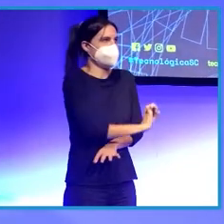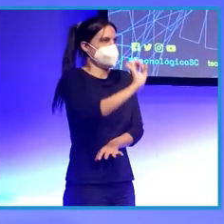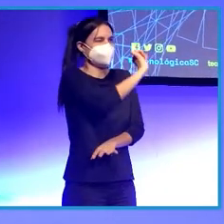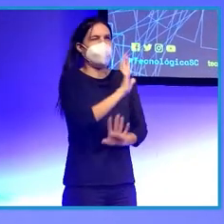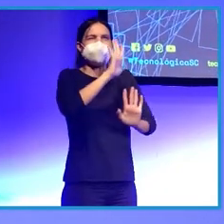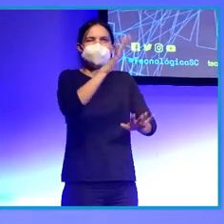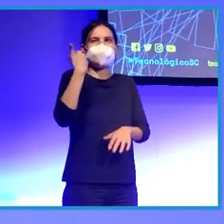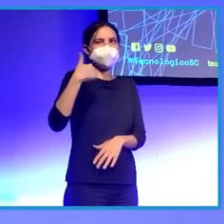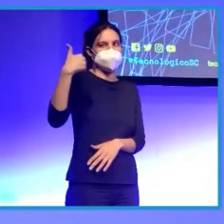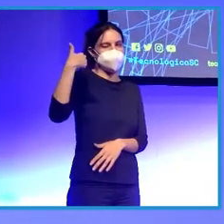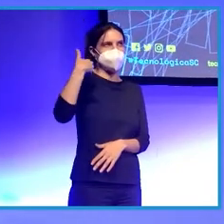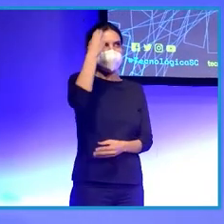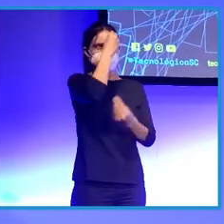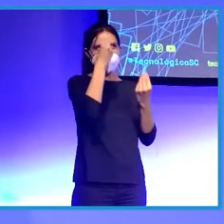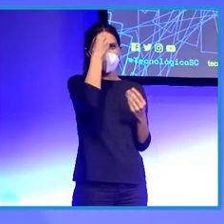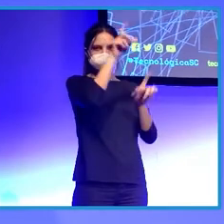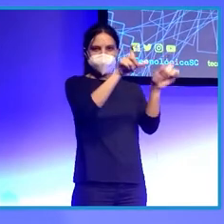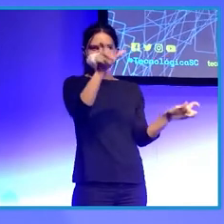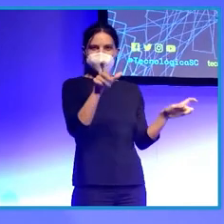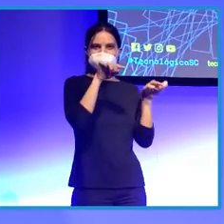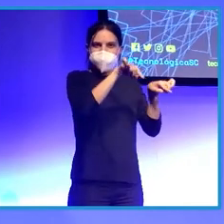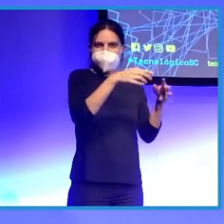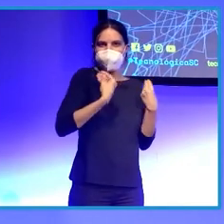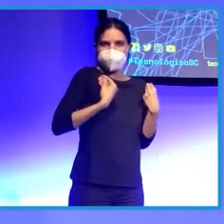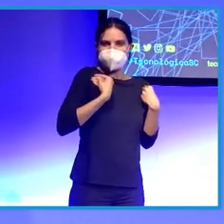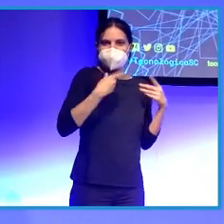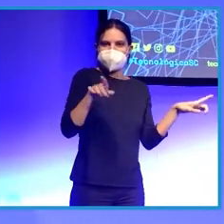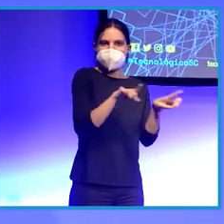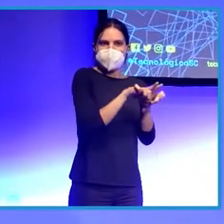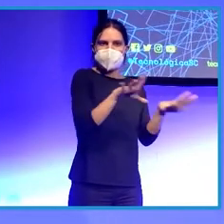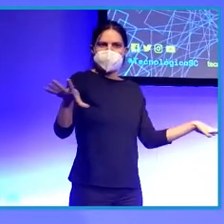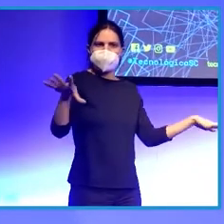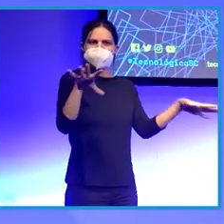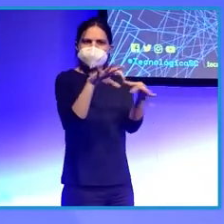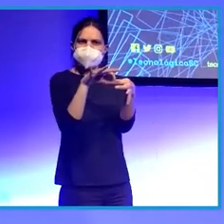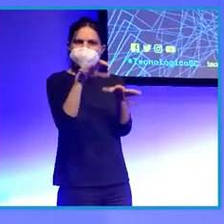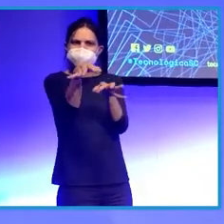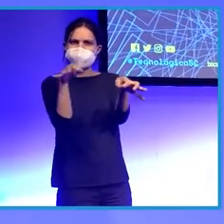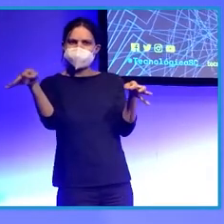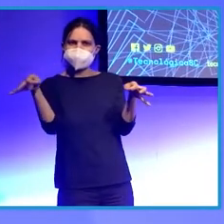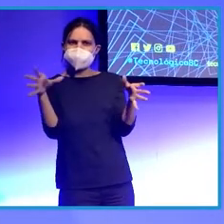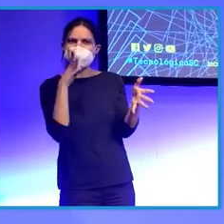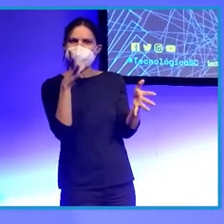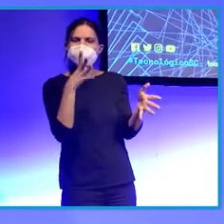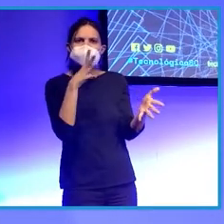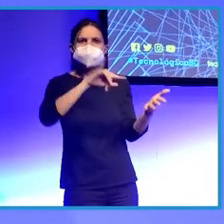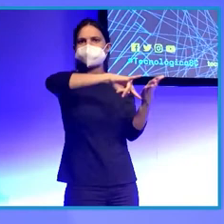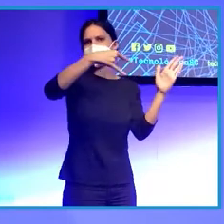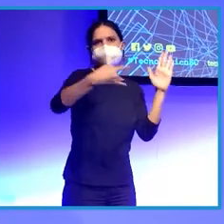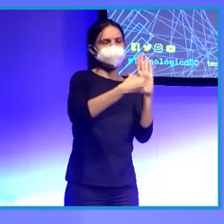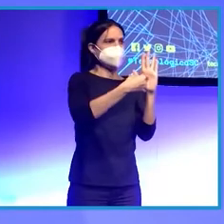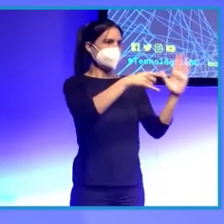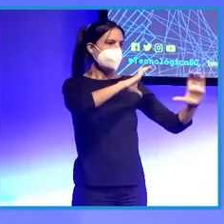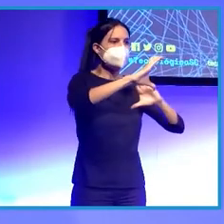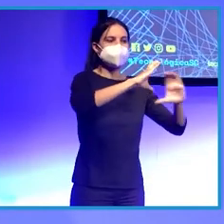sospechando que sus habitantes tienen algún tipo de conexión con la CIA. Porque manejan unos sistemas de información y comunicación que ya